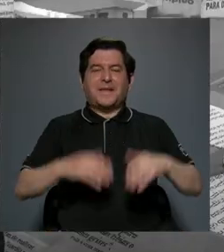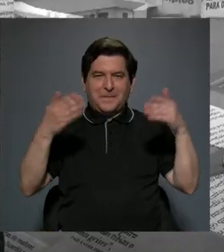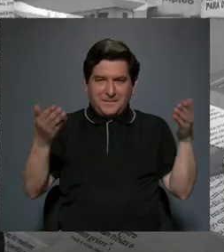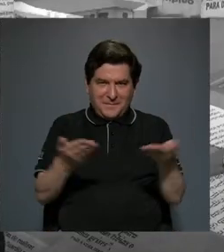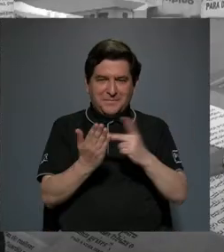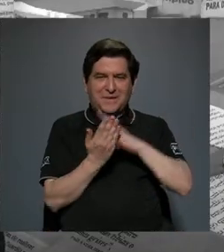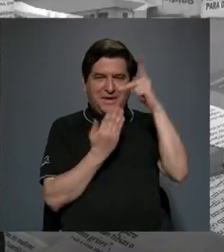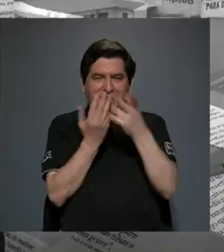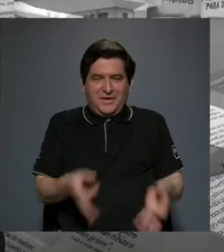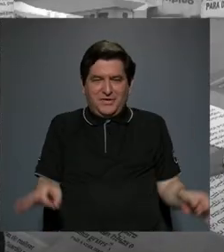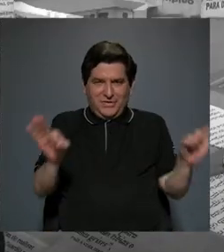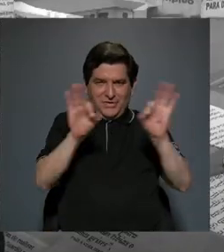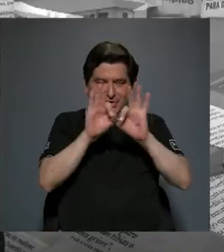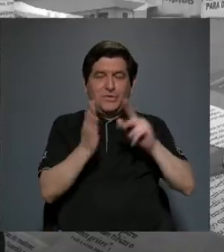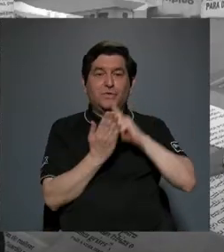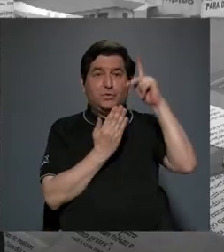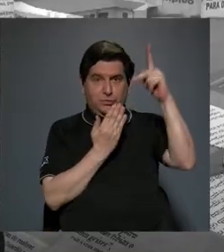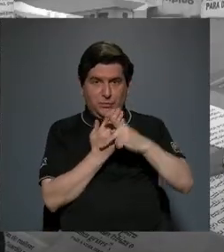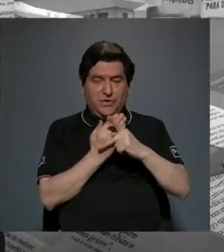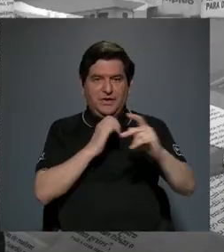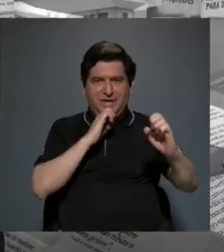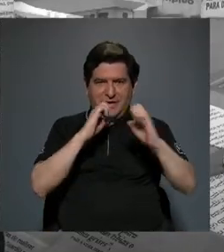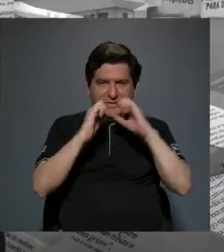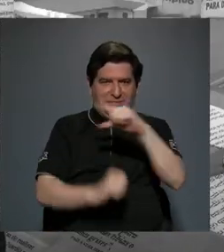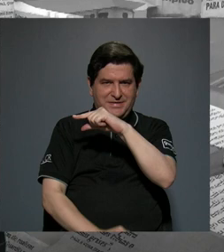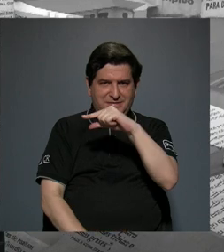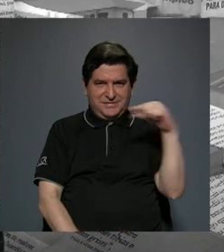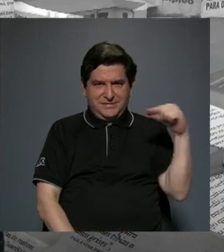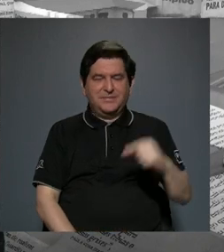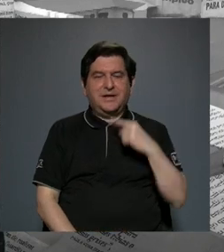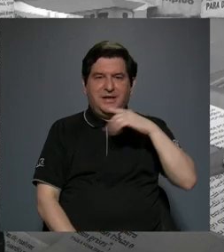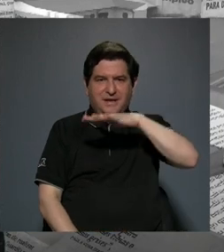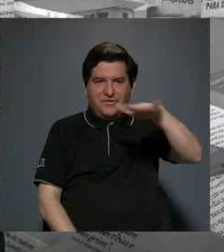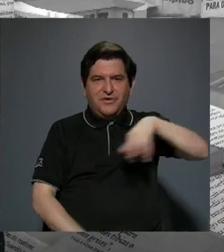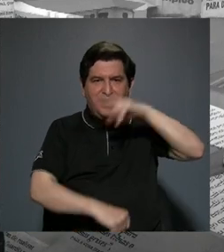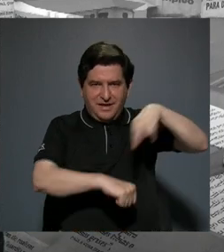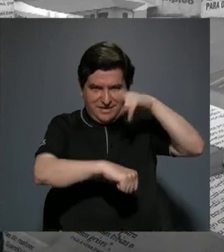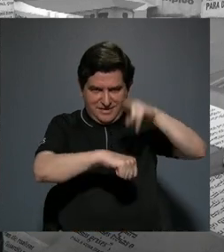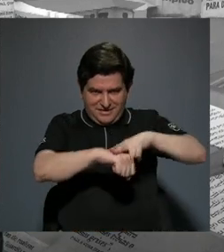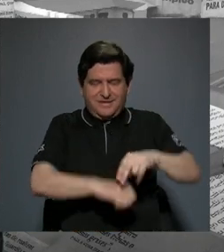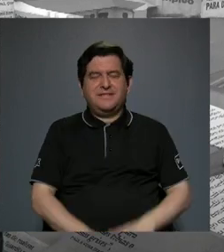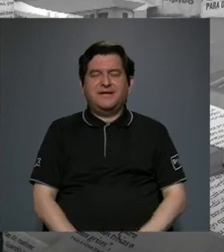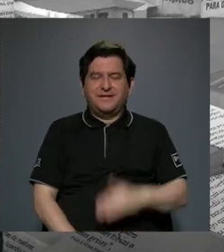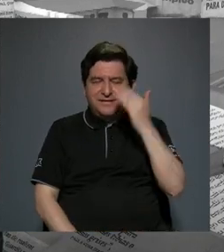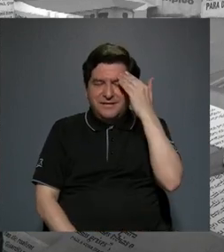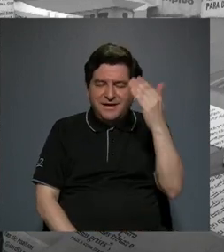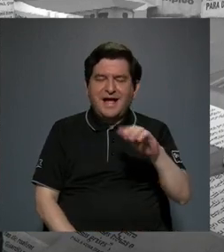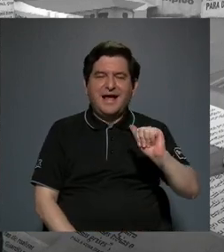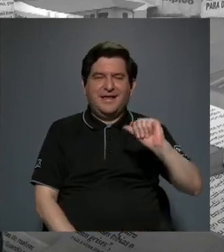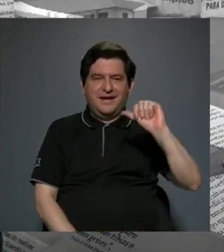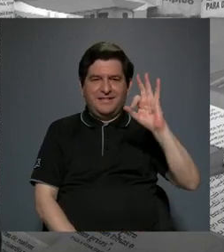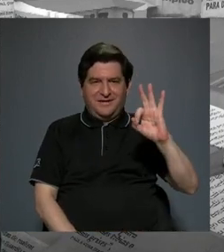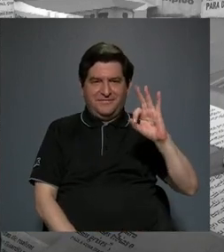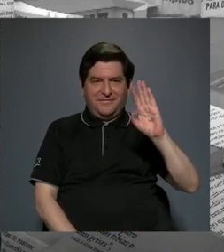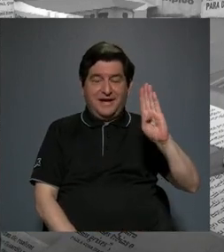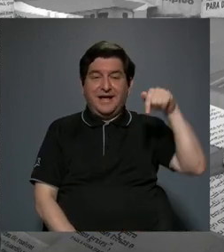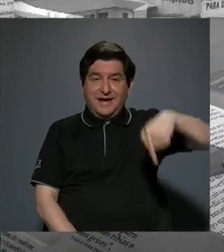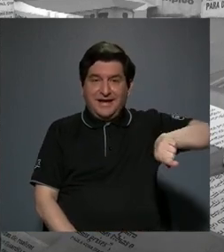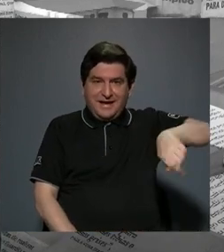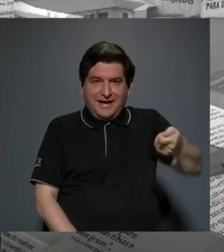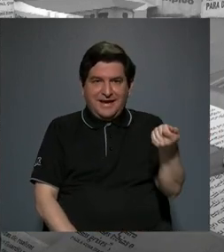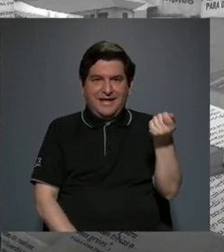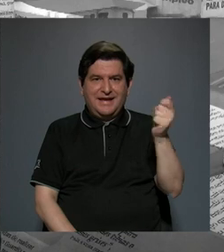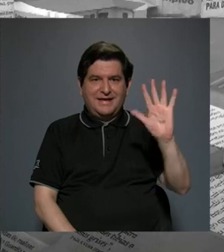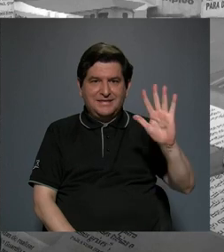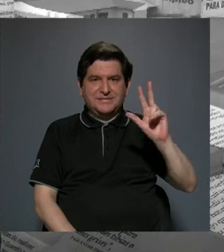Bienvenidos a Lo que importa, un programa de entrevista semanal sobre la realidad nacional. Les saluda Alejandra Fernández Bonilla aquí por Canal